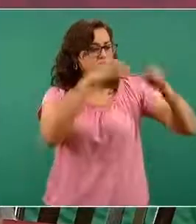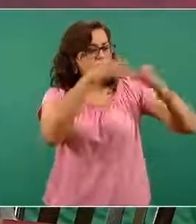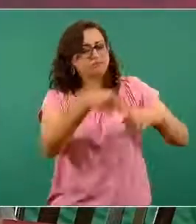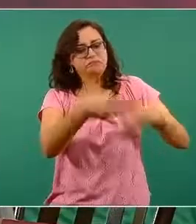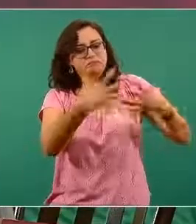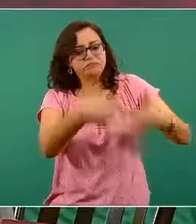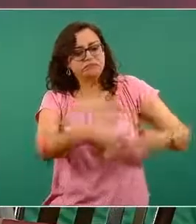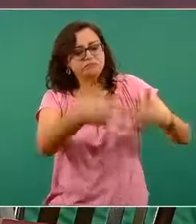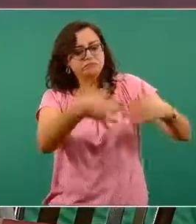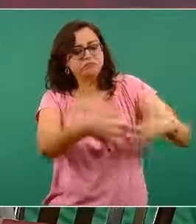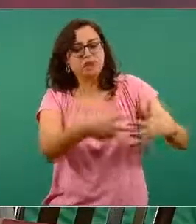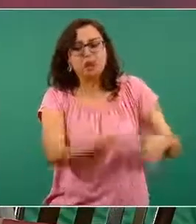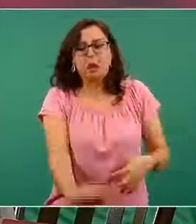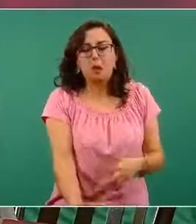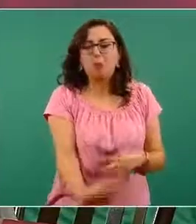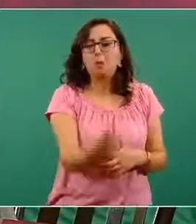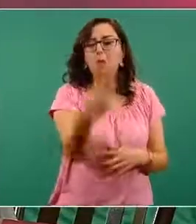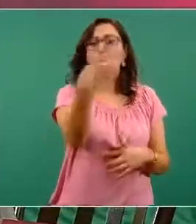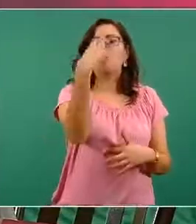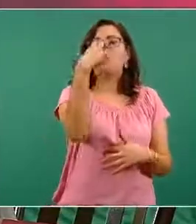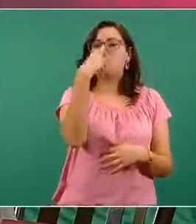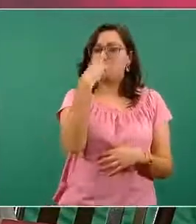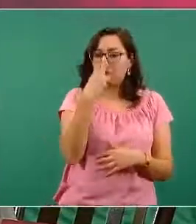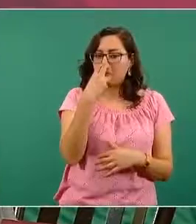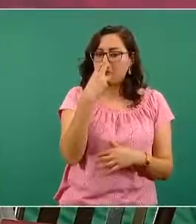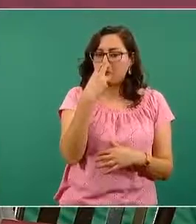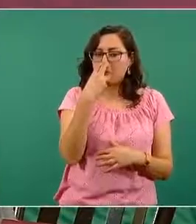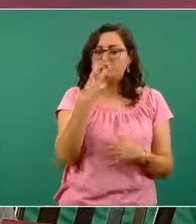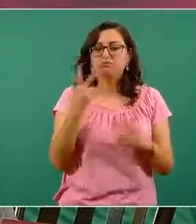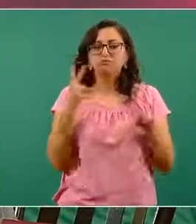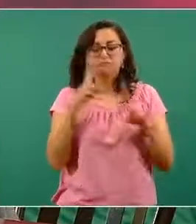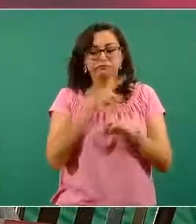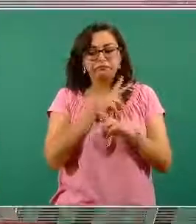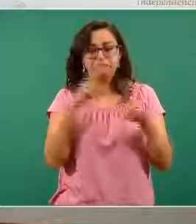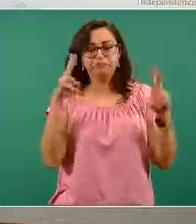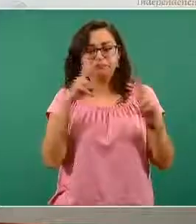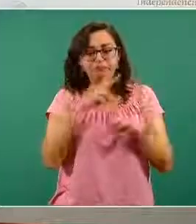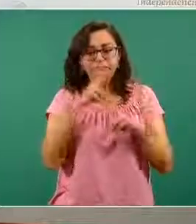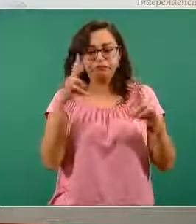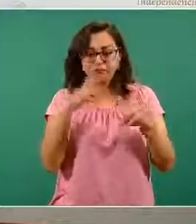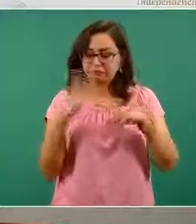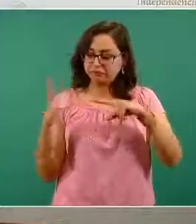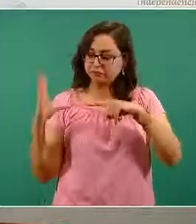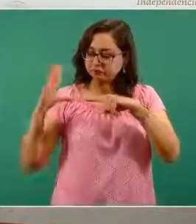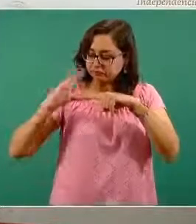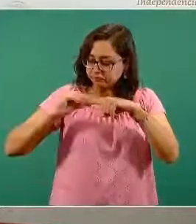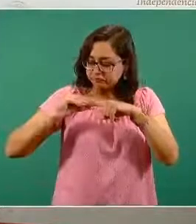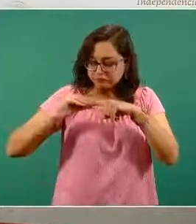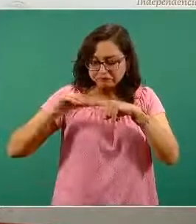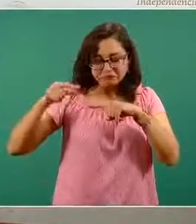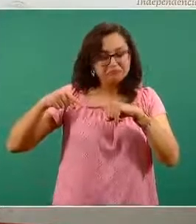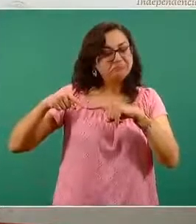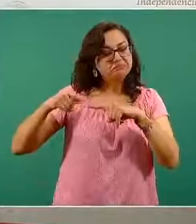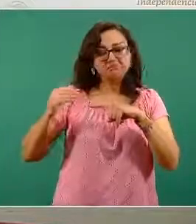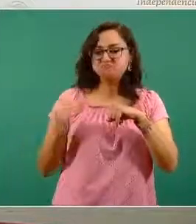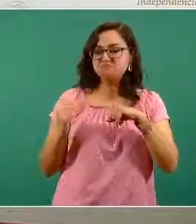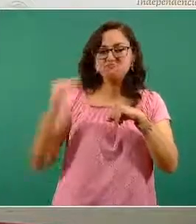concentrador o este tanque de oxígeno con puntas nasales, la oxigenación